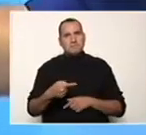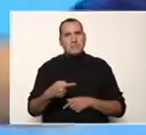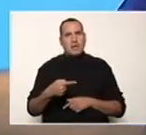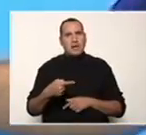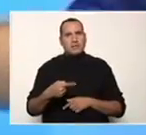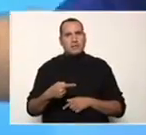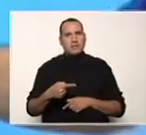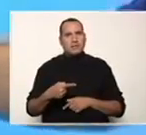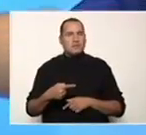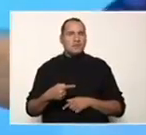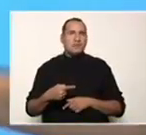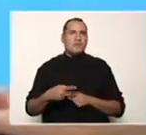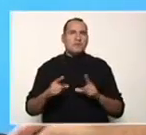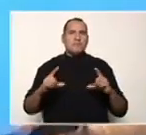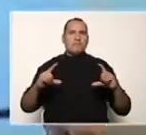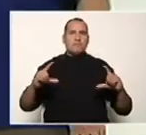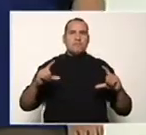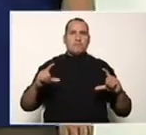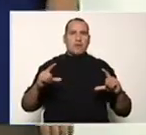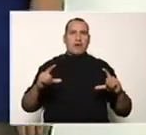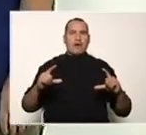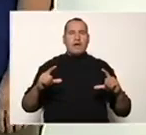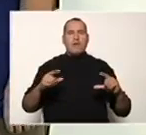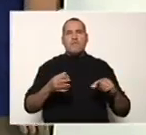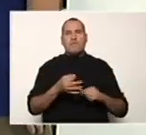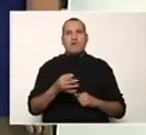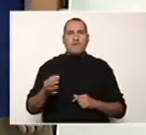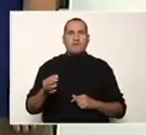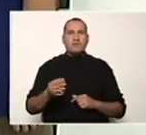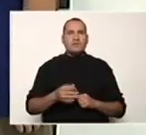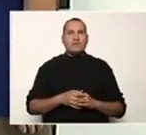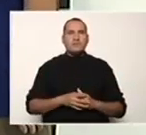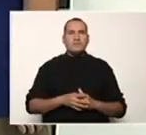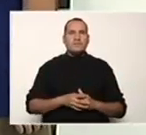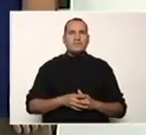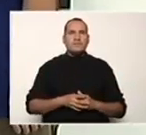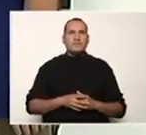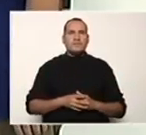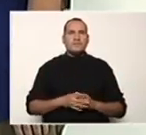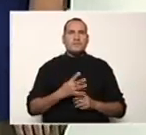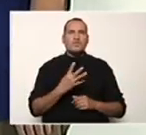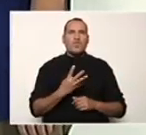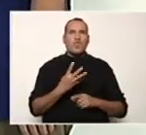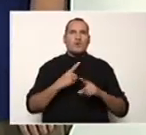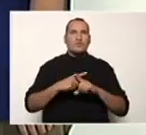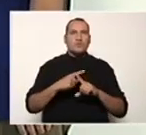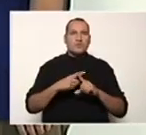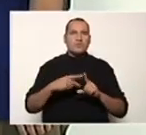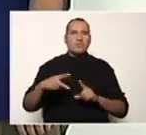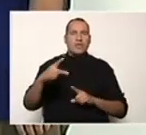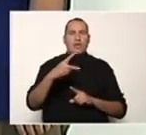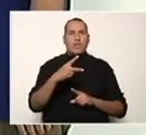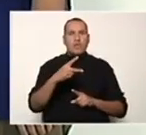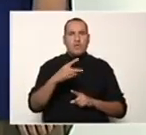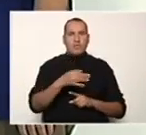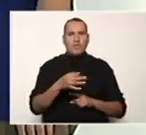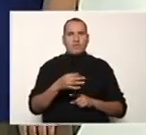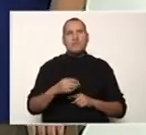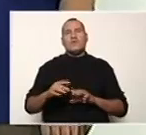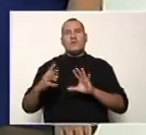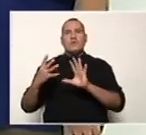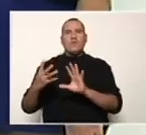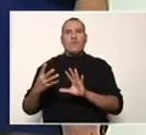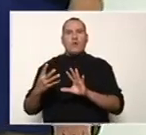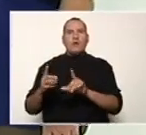una resta, pero de cuadrados perfectos. Vamos a chequear que este sea cuadrado perfecto de alguien y este sea cuadrado